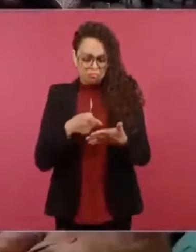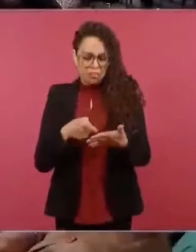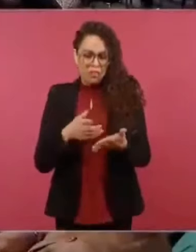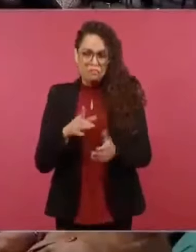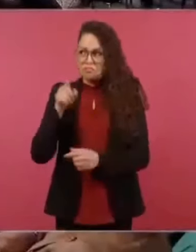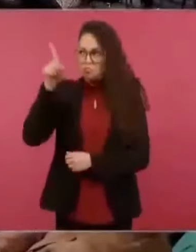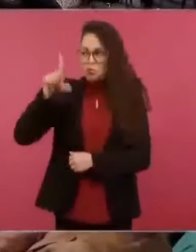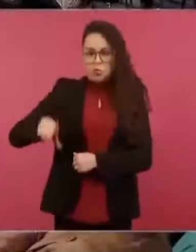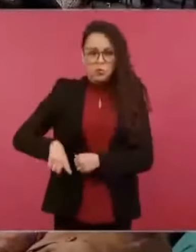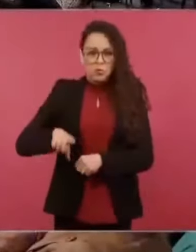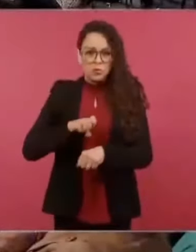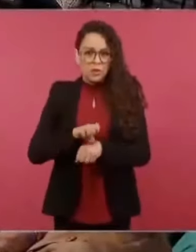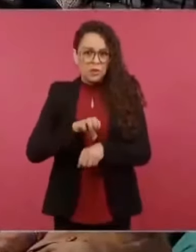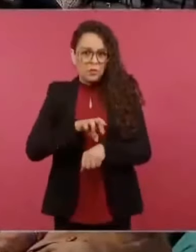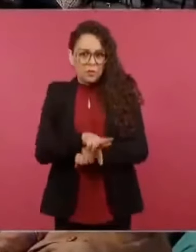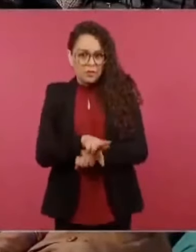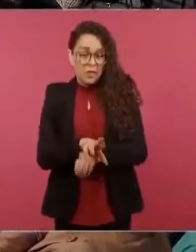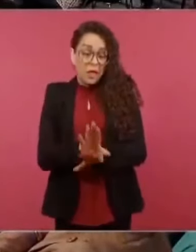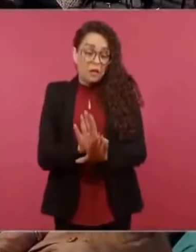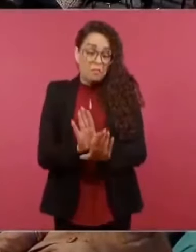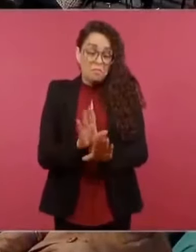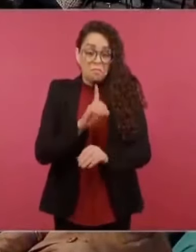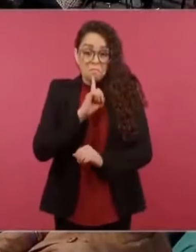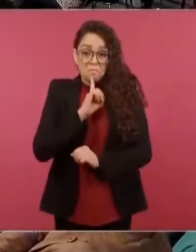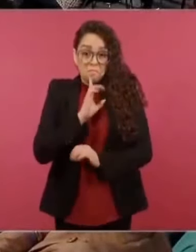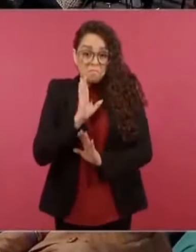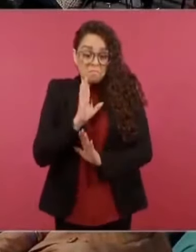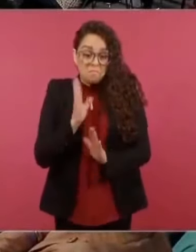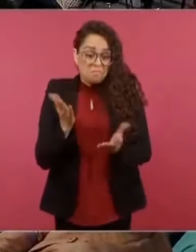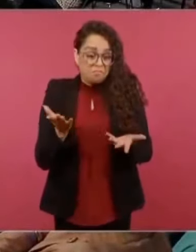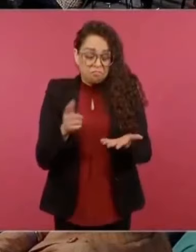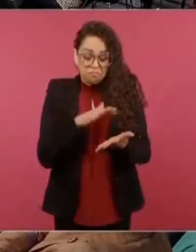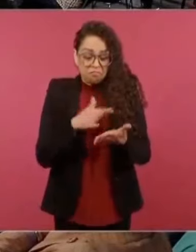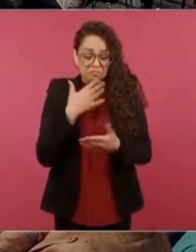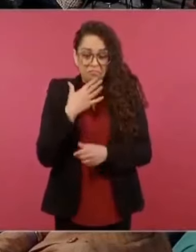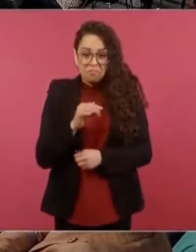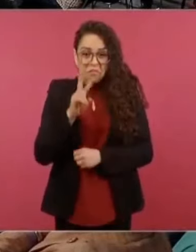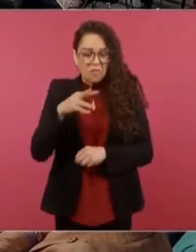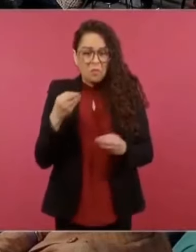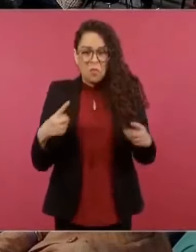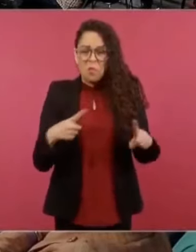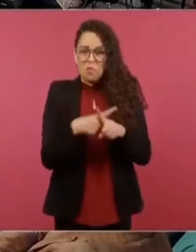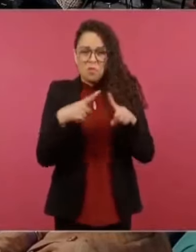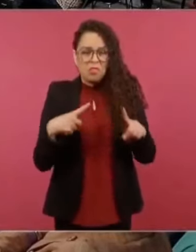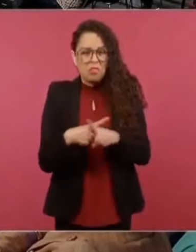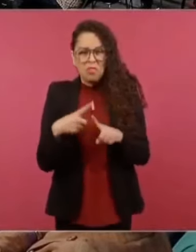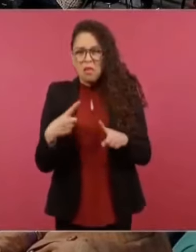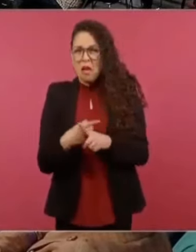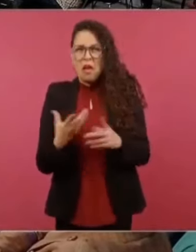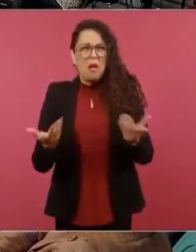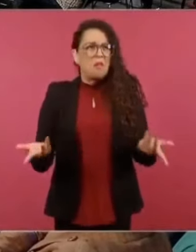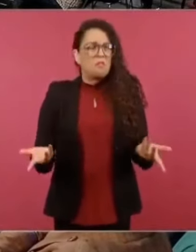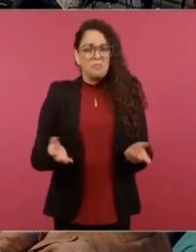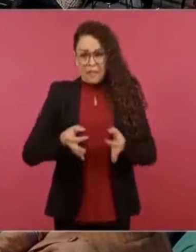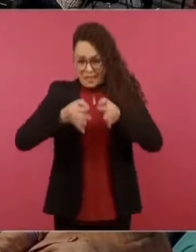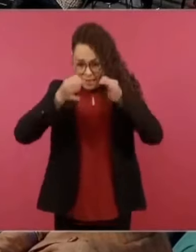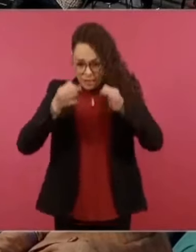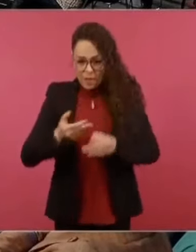contradictorio, ambiguo.